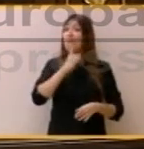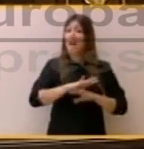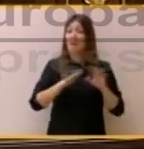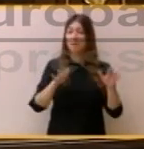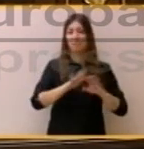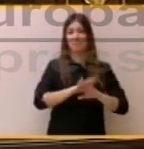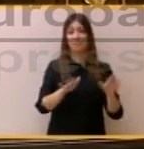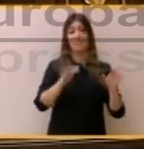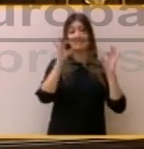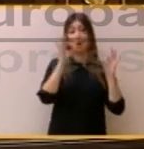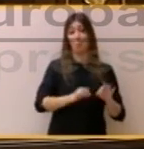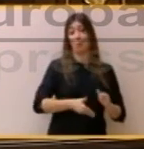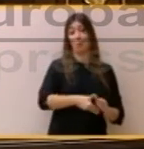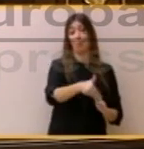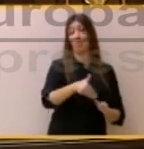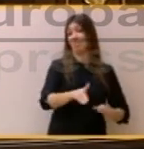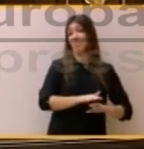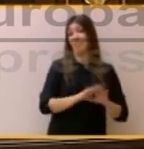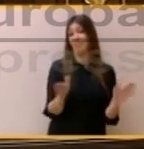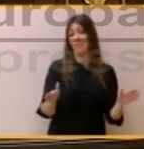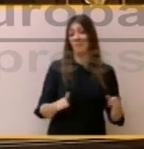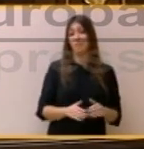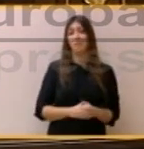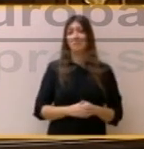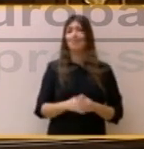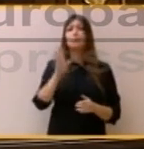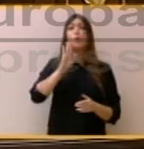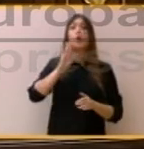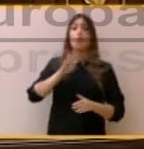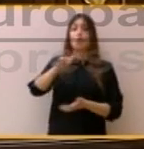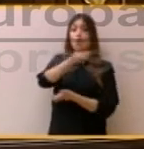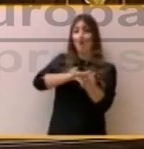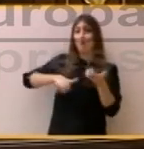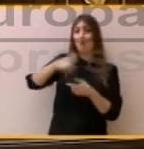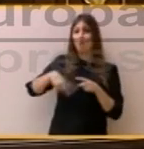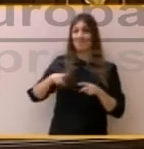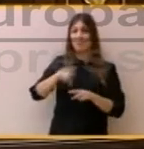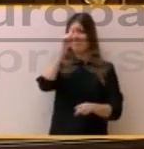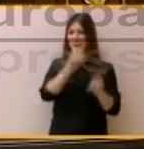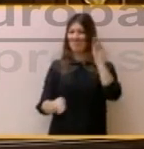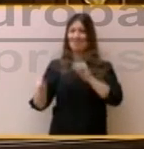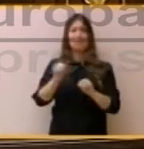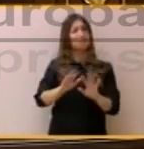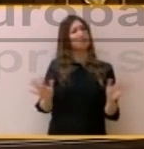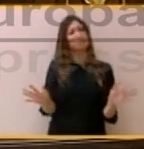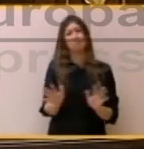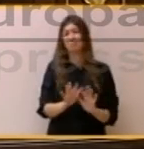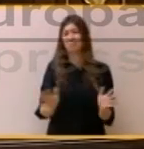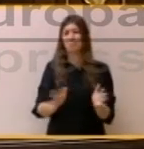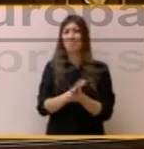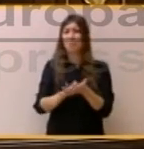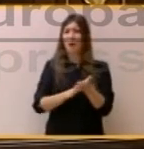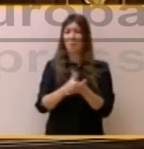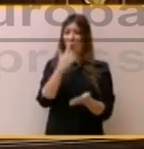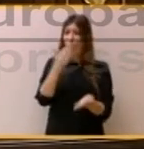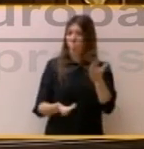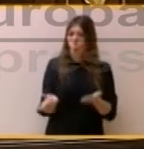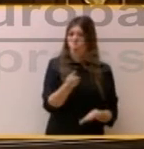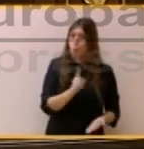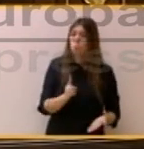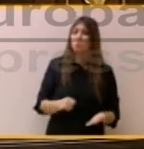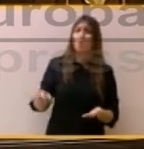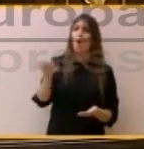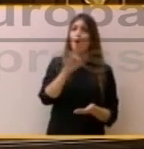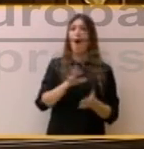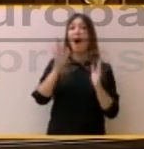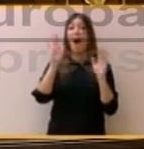Señorías, no añadamos a la corrupción el infundio. Y no lo digo solo porque sea injusto o porque confundimos